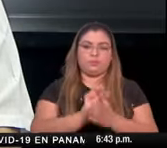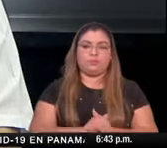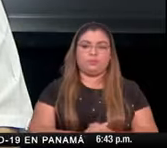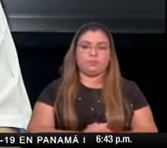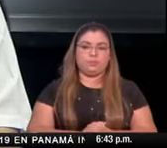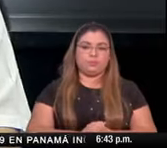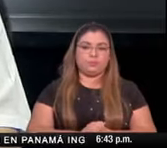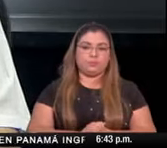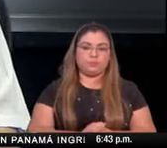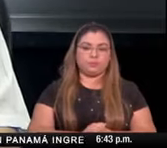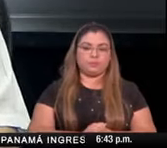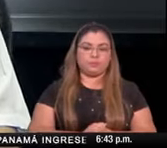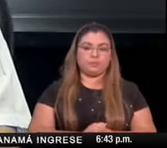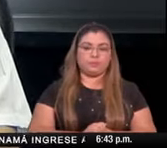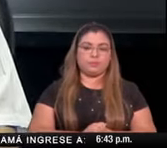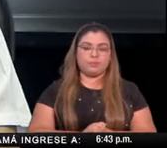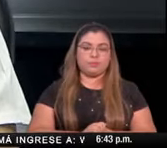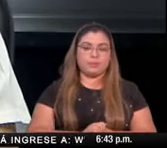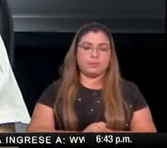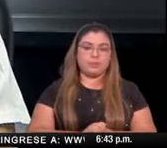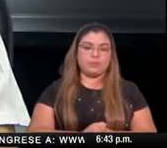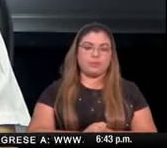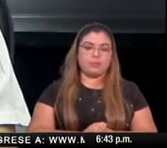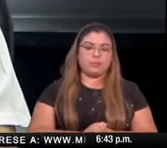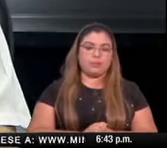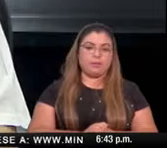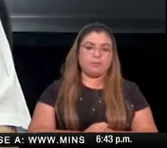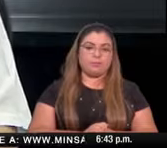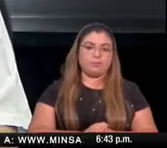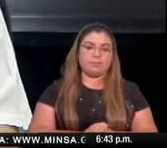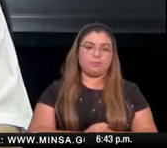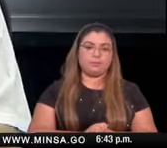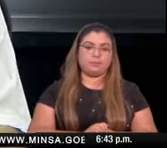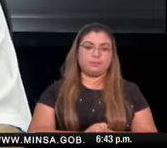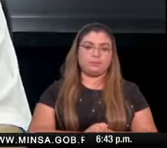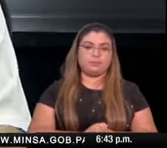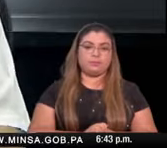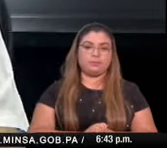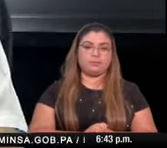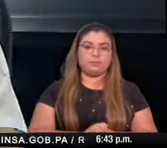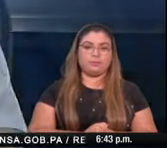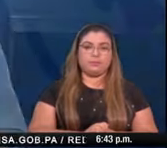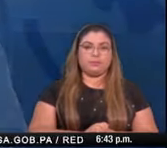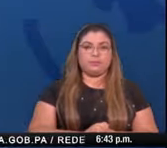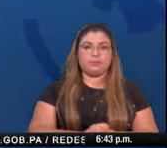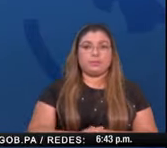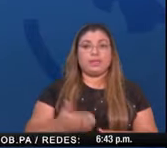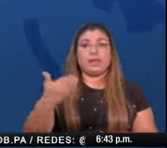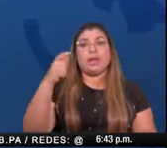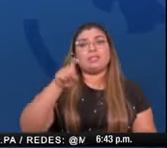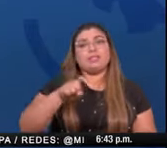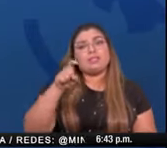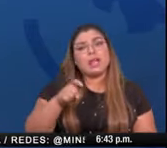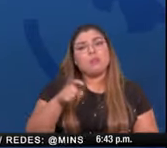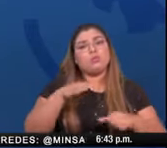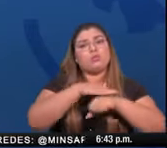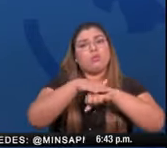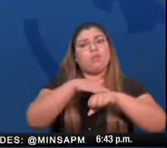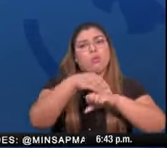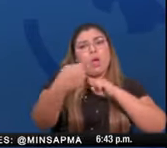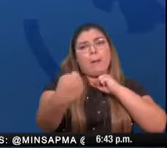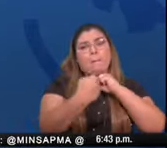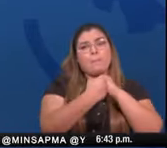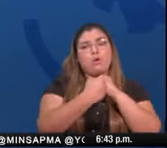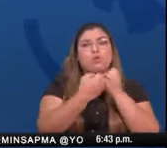y de último pero no menos importante tenemos una tremenda necesidad de donación de sangre y de